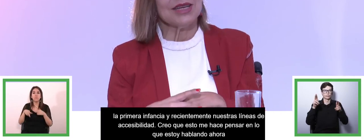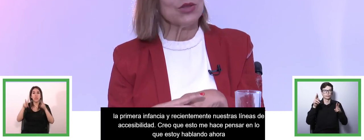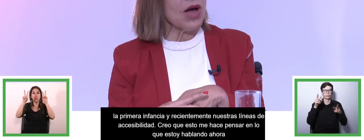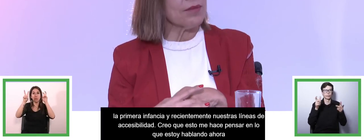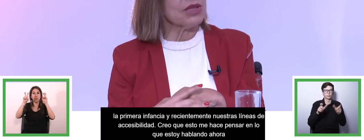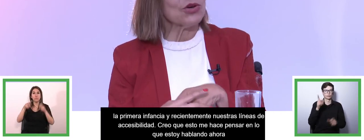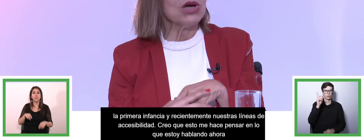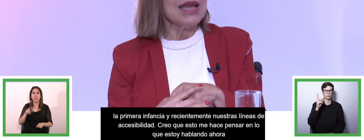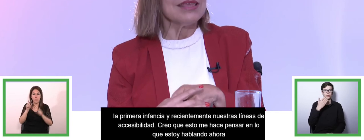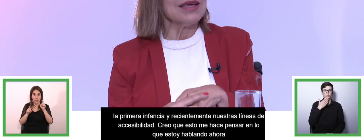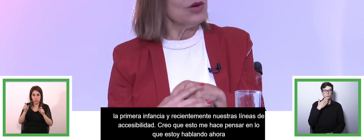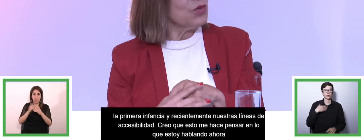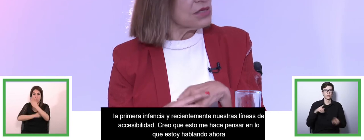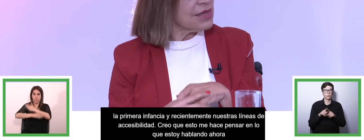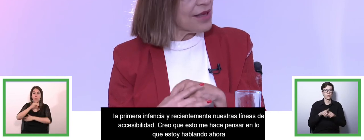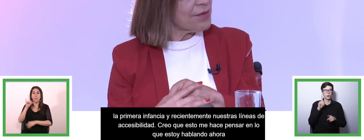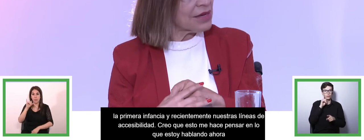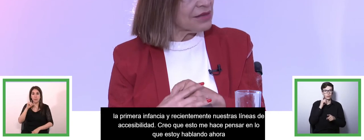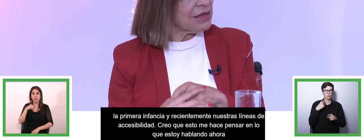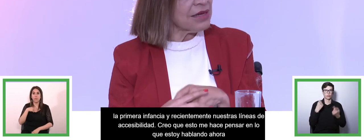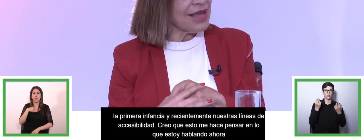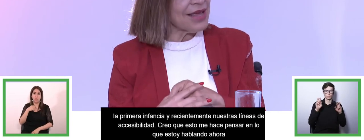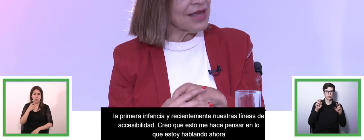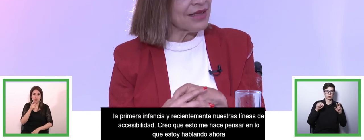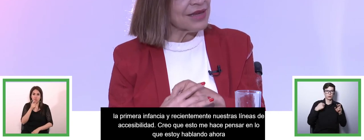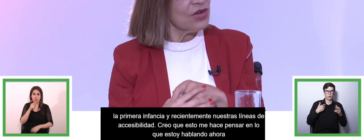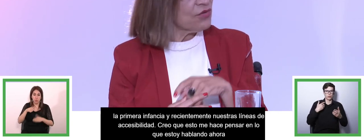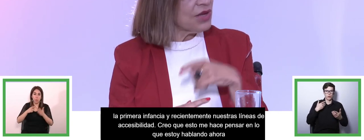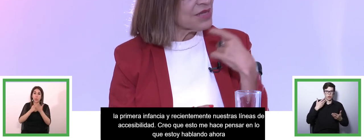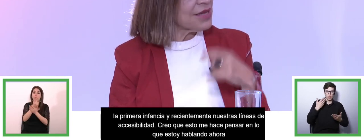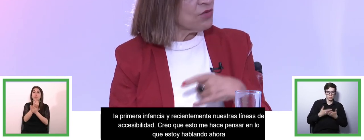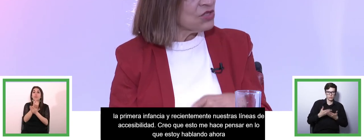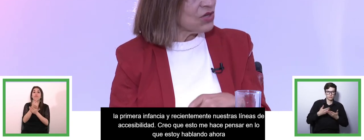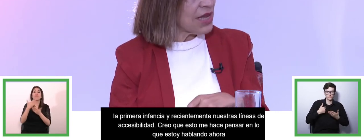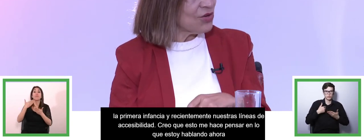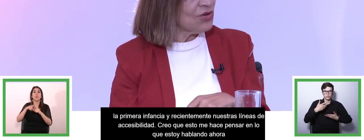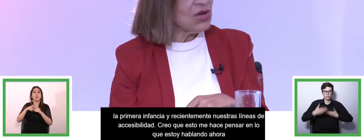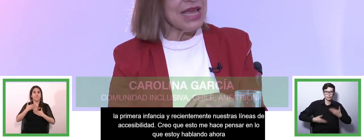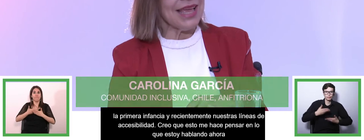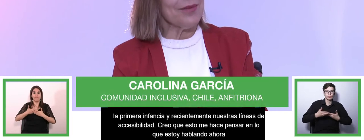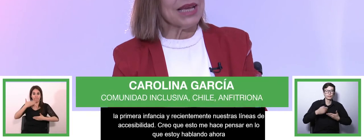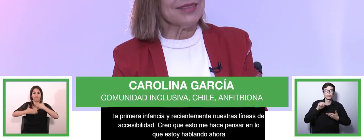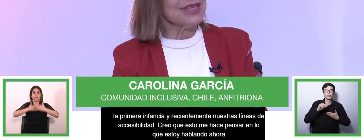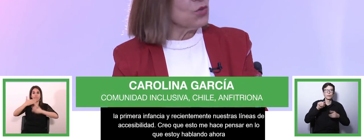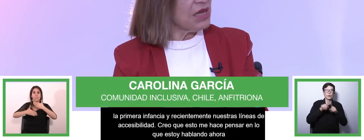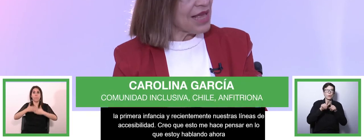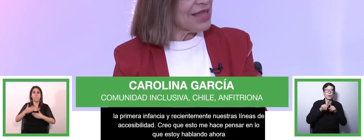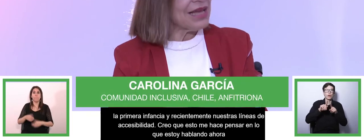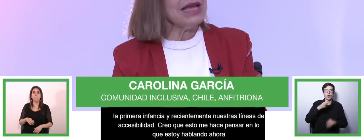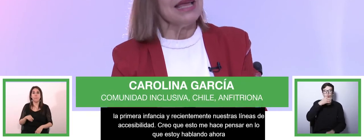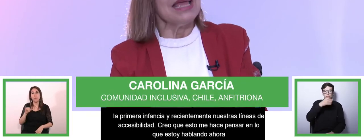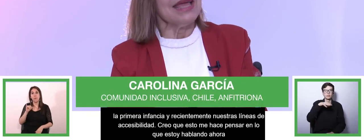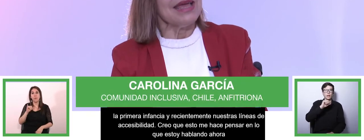ámbitos ya que como decía Martin creo que fue demasiado visionario me encanta su